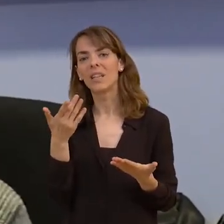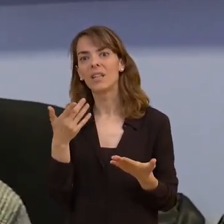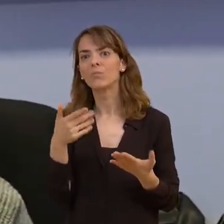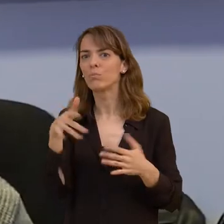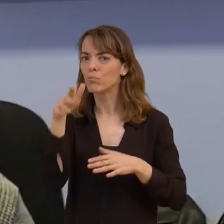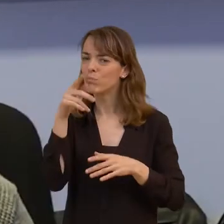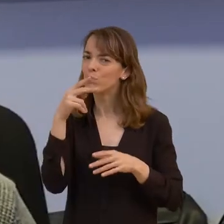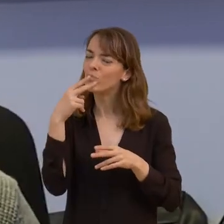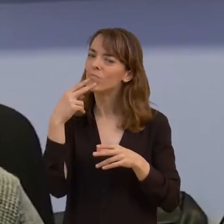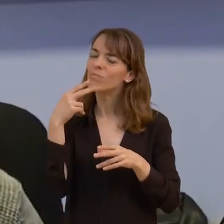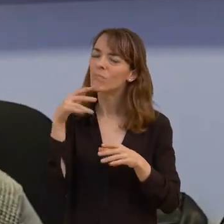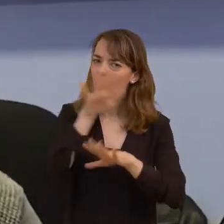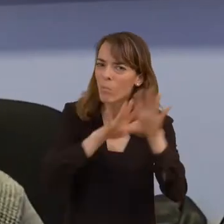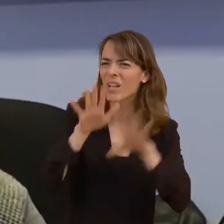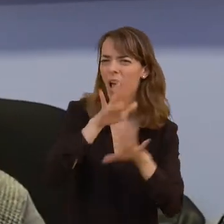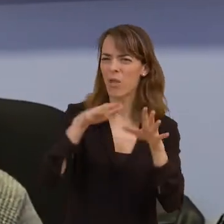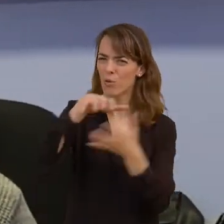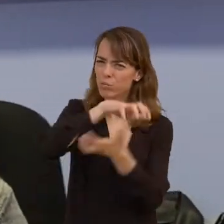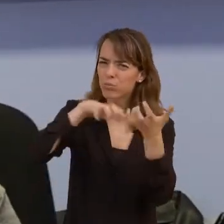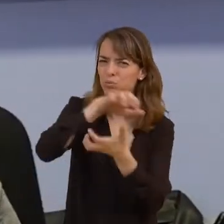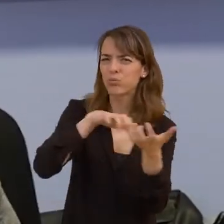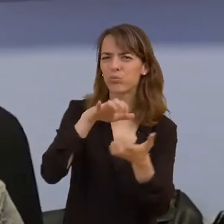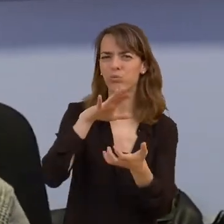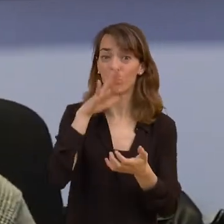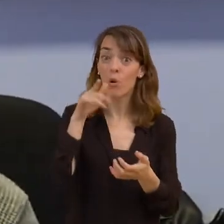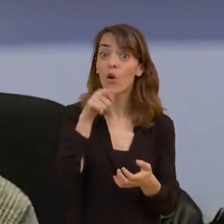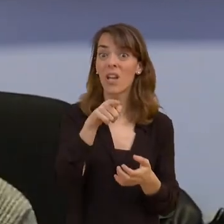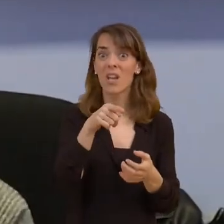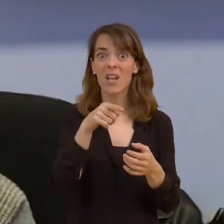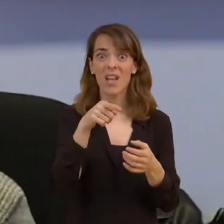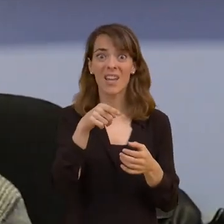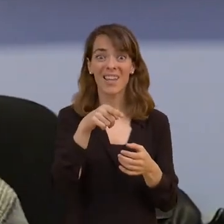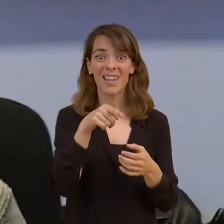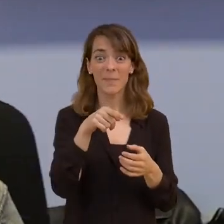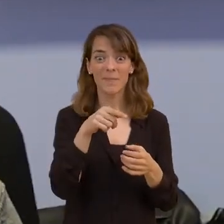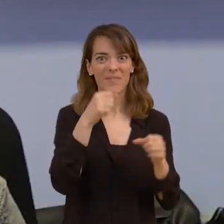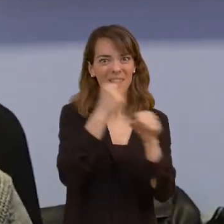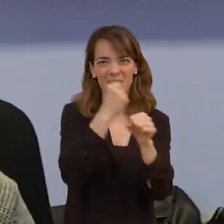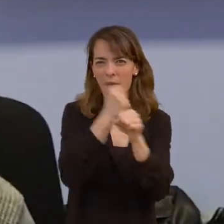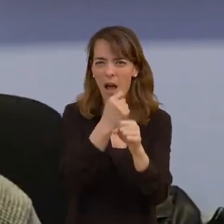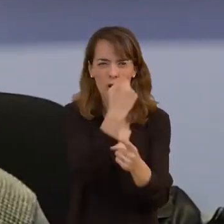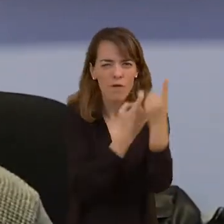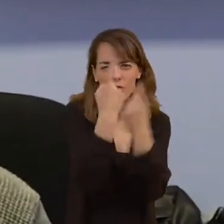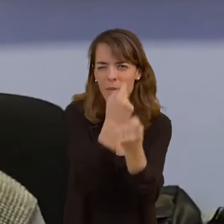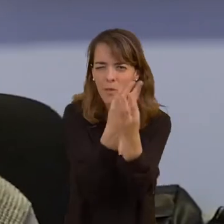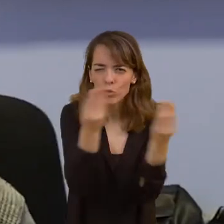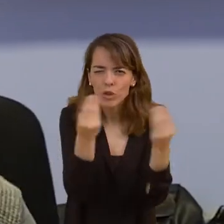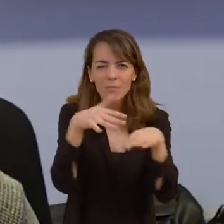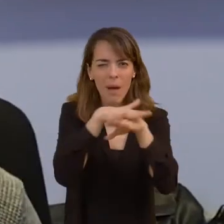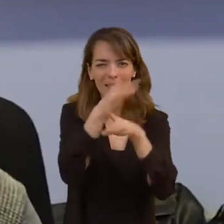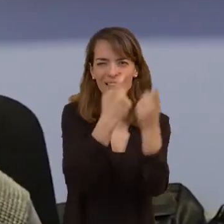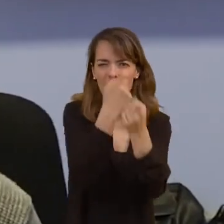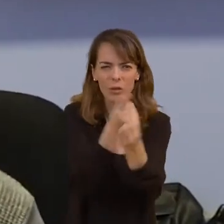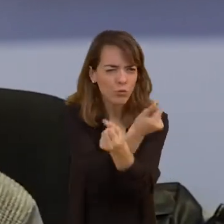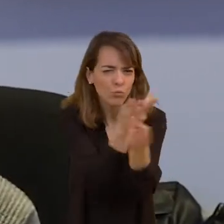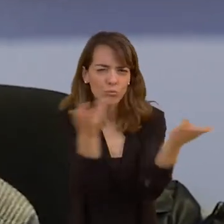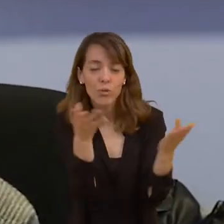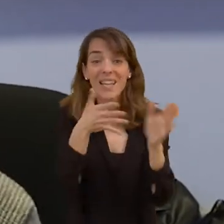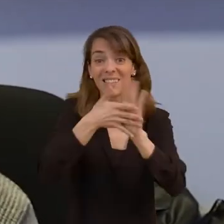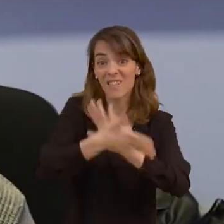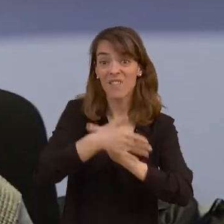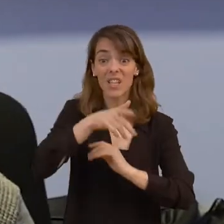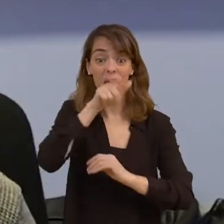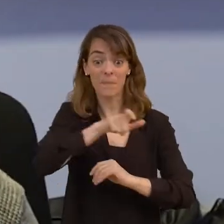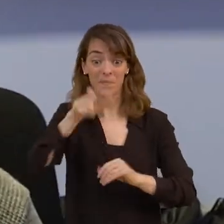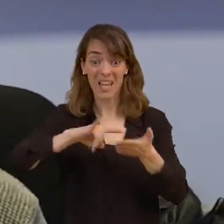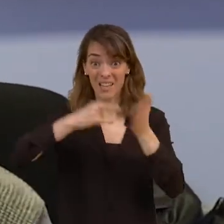engorroso trabajar con tanta cantidad de información, bases de datos Por lo tanto, esto requiere un estudio constante